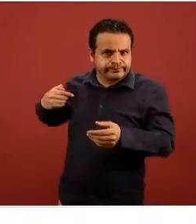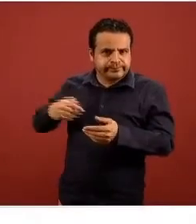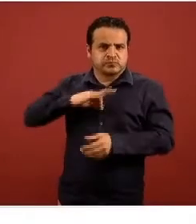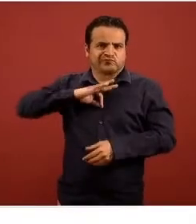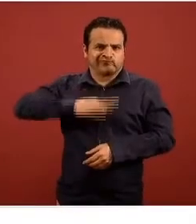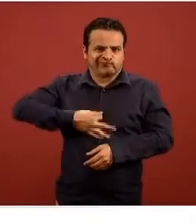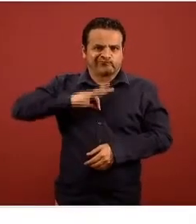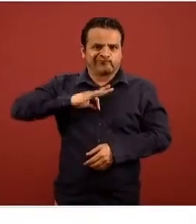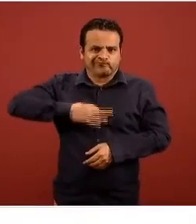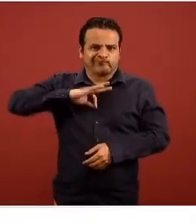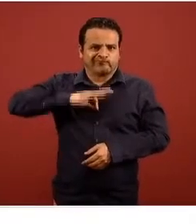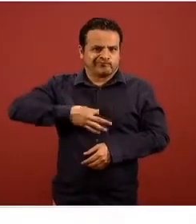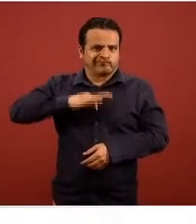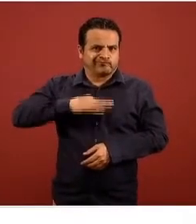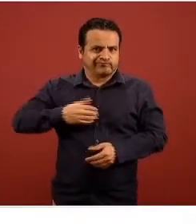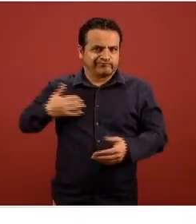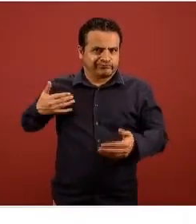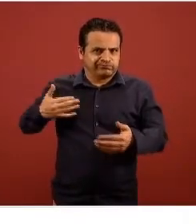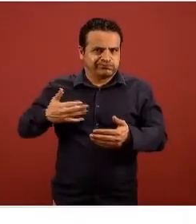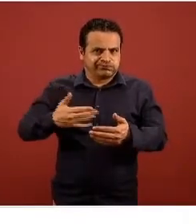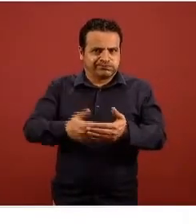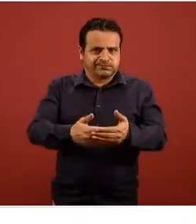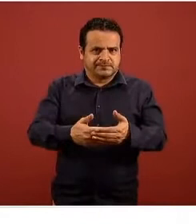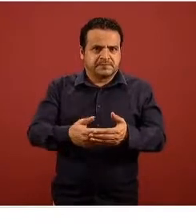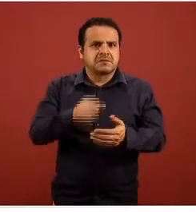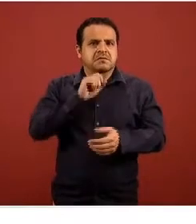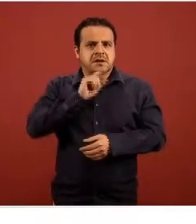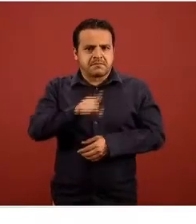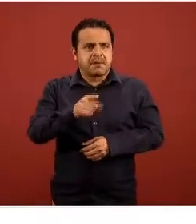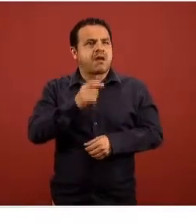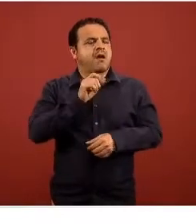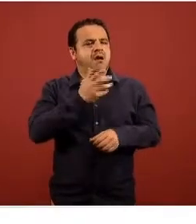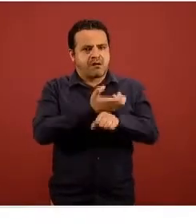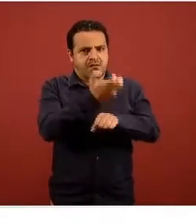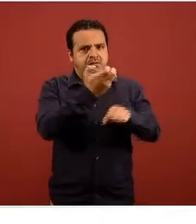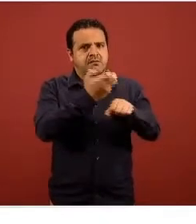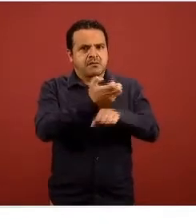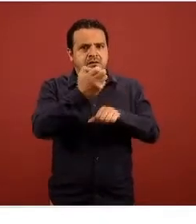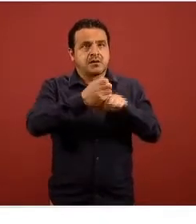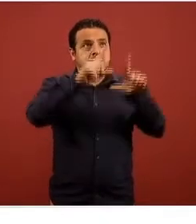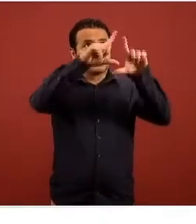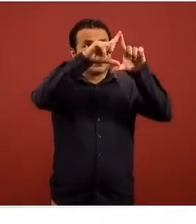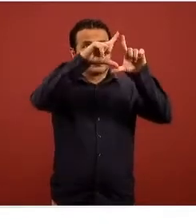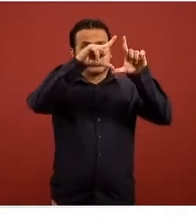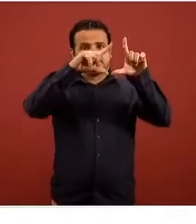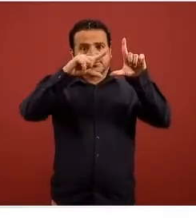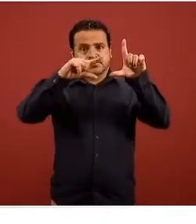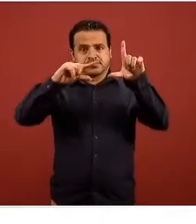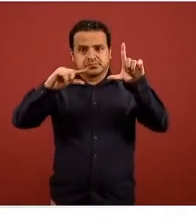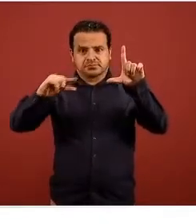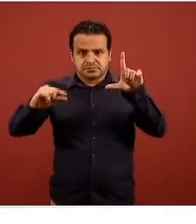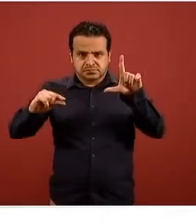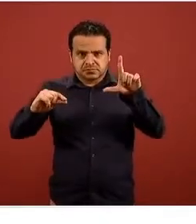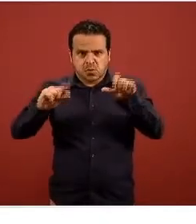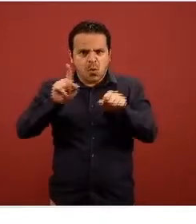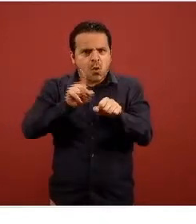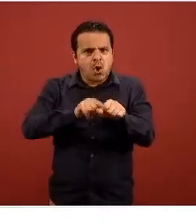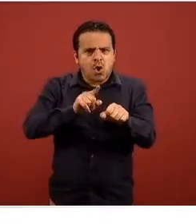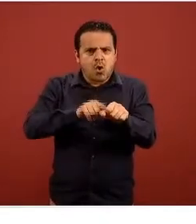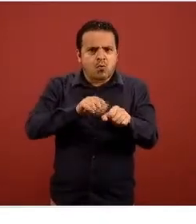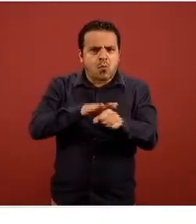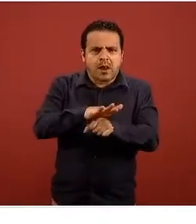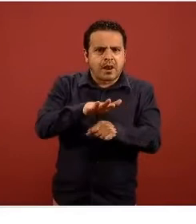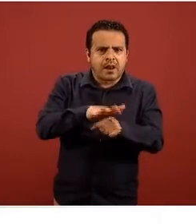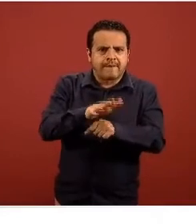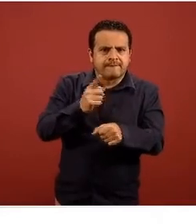distribuido también en orden descendente por entidad federativa donde reside o residía el caso confirmado